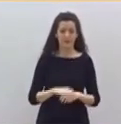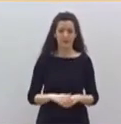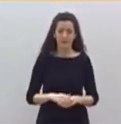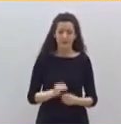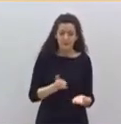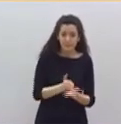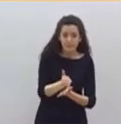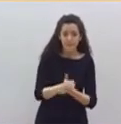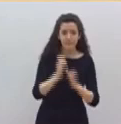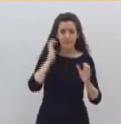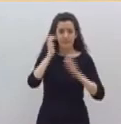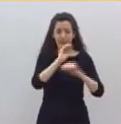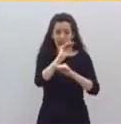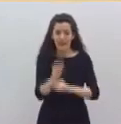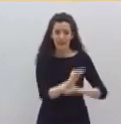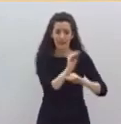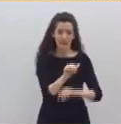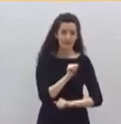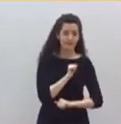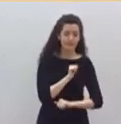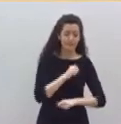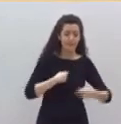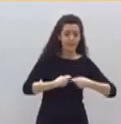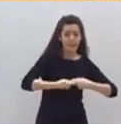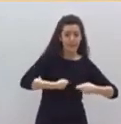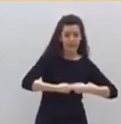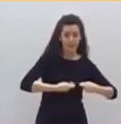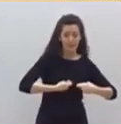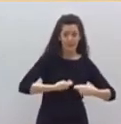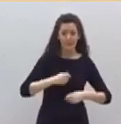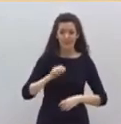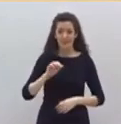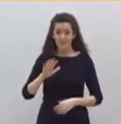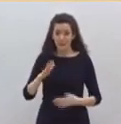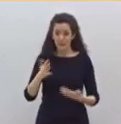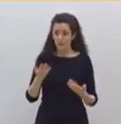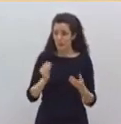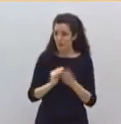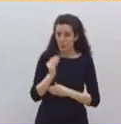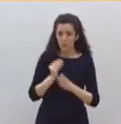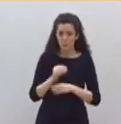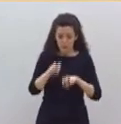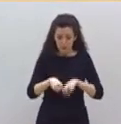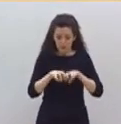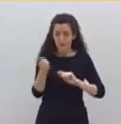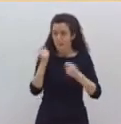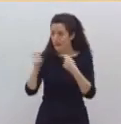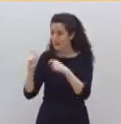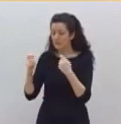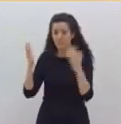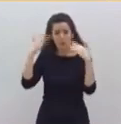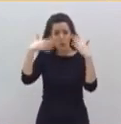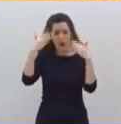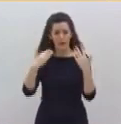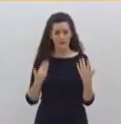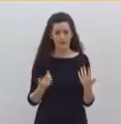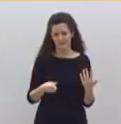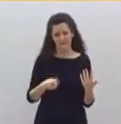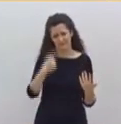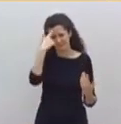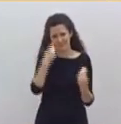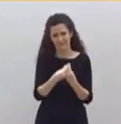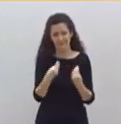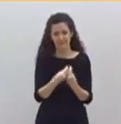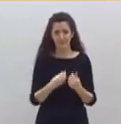la negociación comunitaria, mientras las explotaciones no tienen ni a quién vender sus productos. No es de recibo que a los sanitarios no se les pueda dar una paga extra,